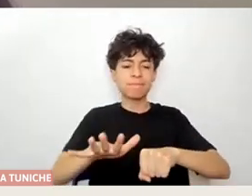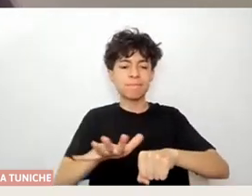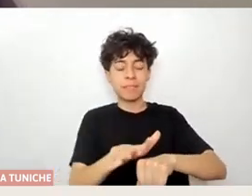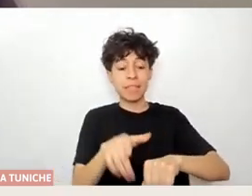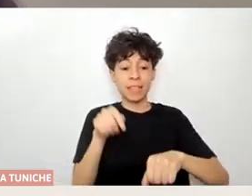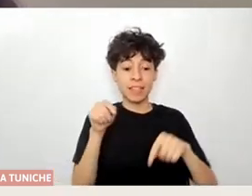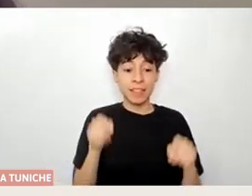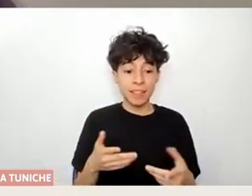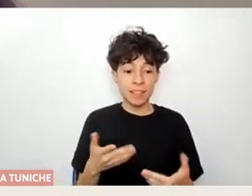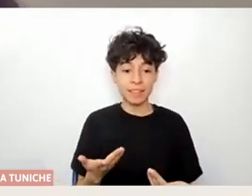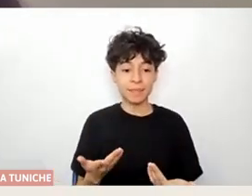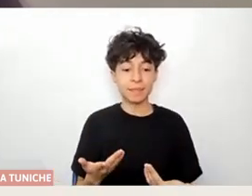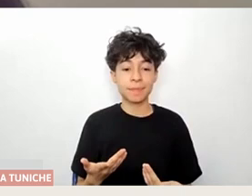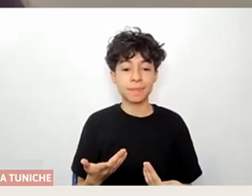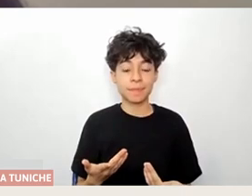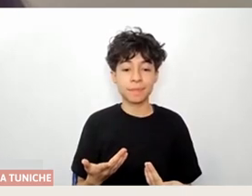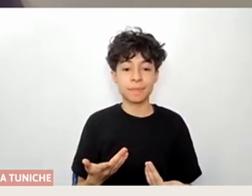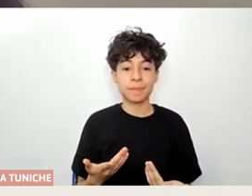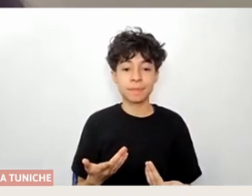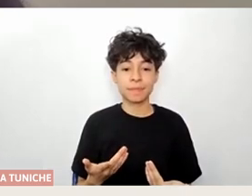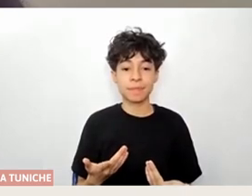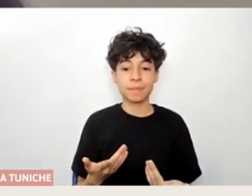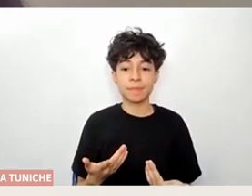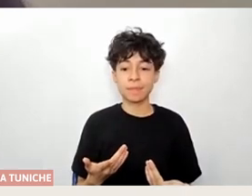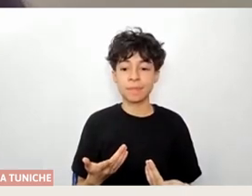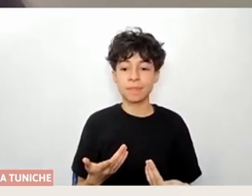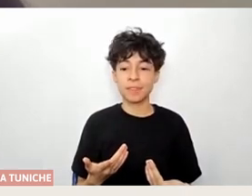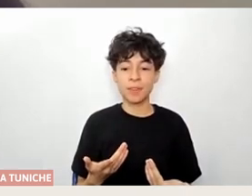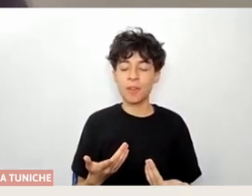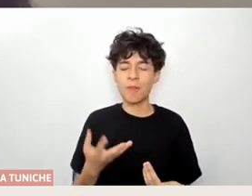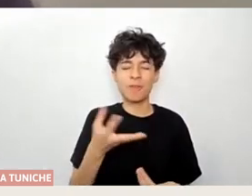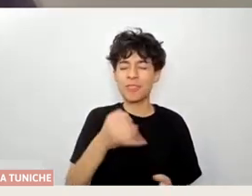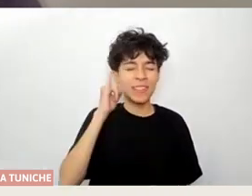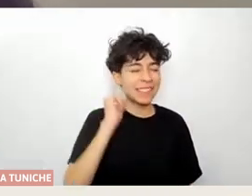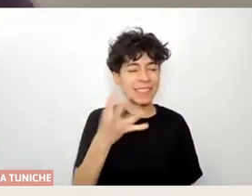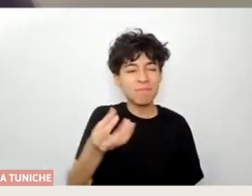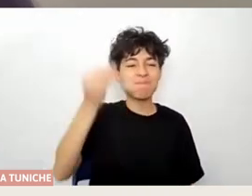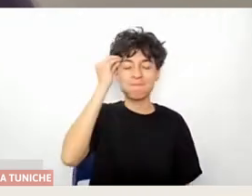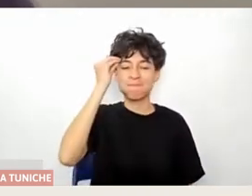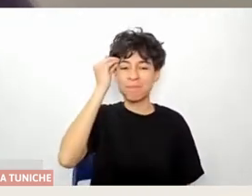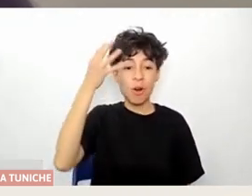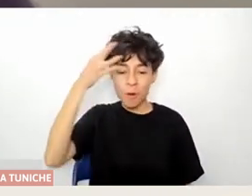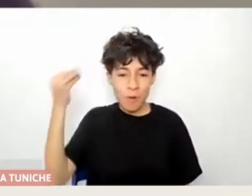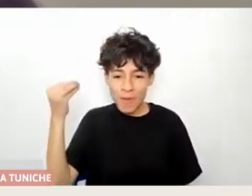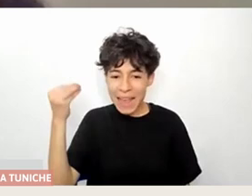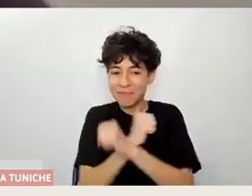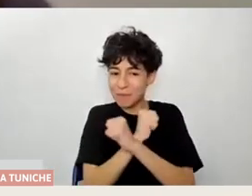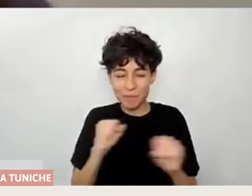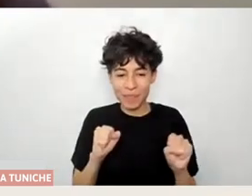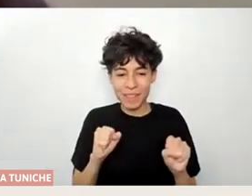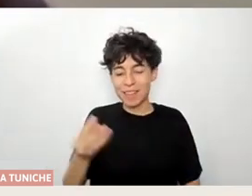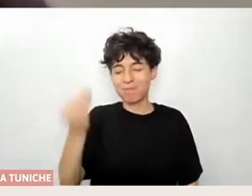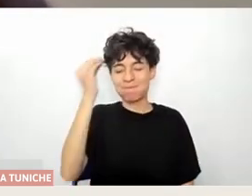la verdad es que fue súper inolvidable. La verdad es que es una cosa que nos quedó para siempre.